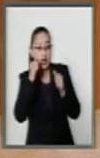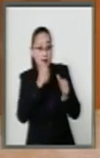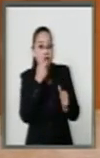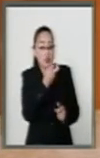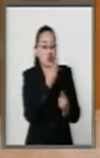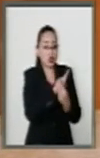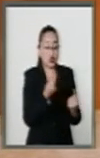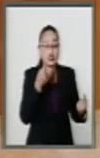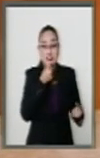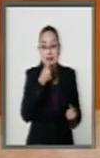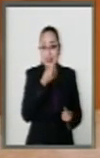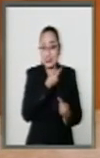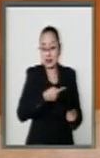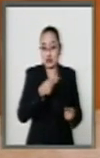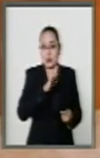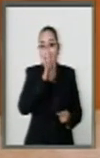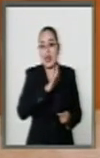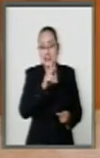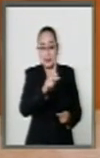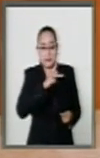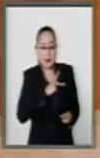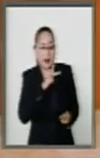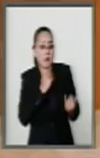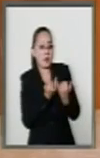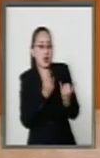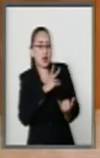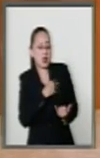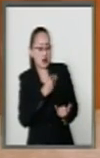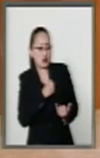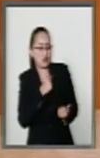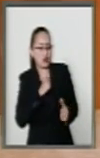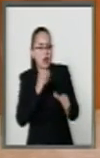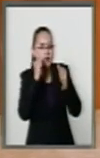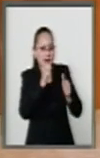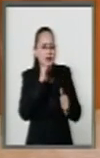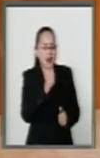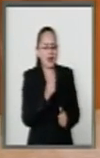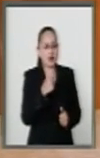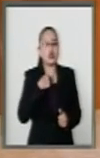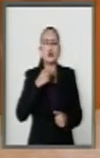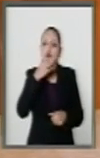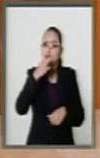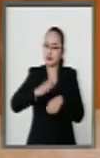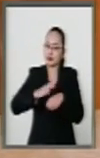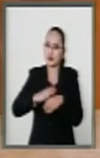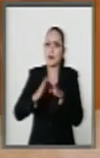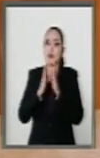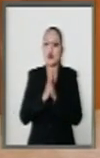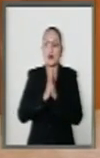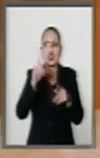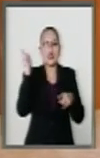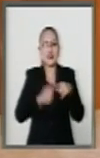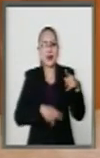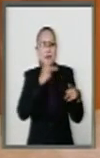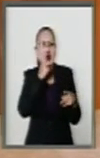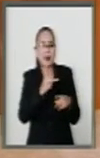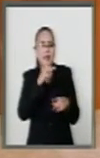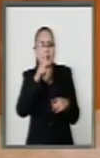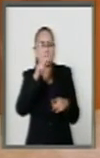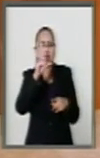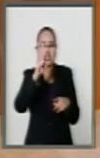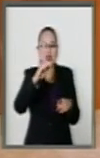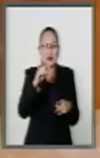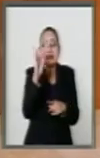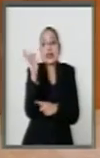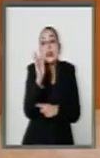replantearnos en nuestro papel de representantes populares. Yo los invito, quitemos esa palabrita, posibles. A mí me incomoda, espero que a